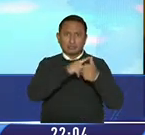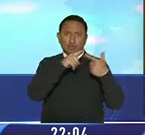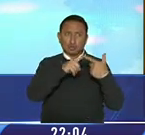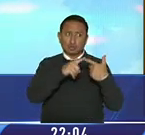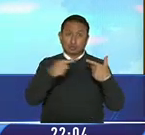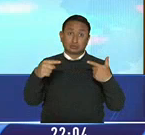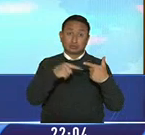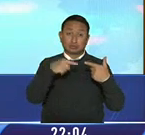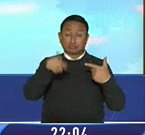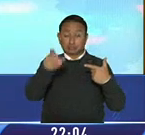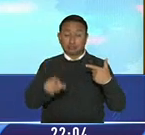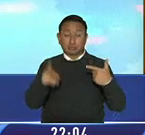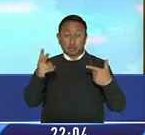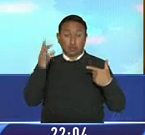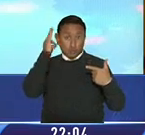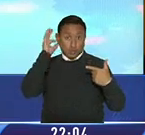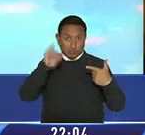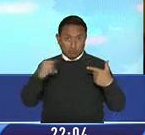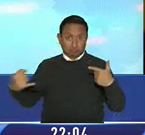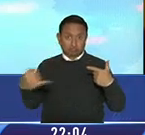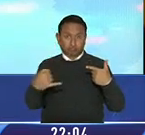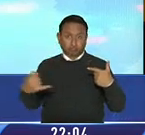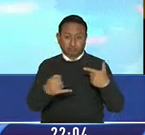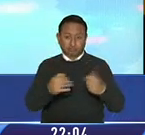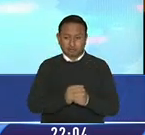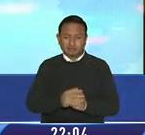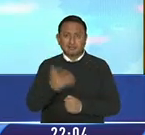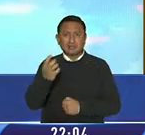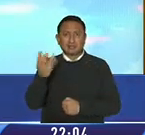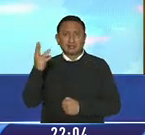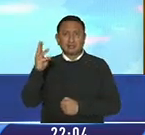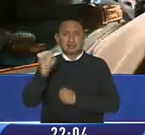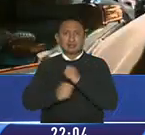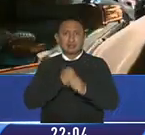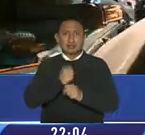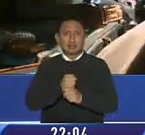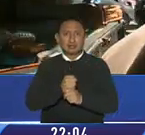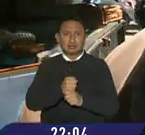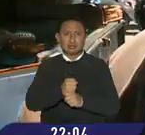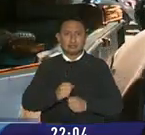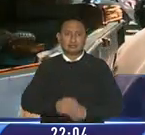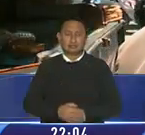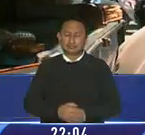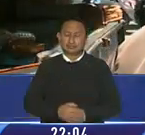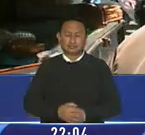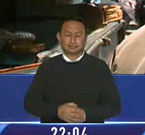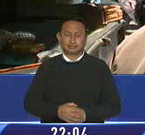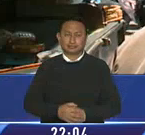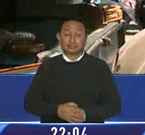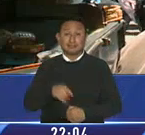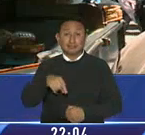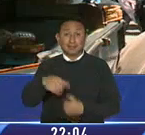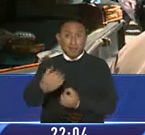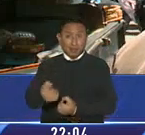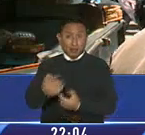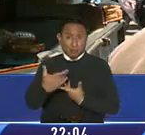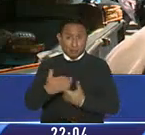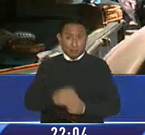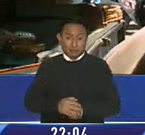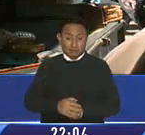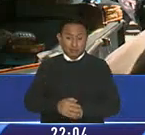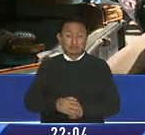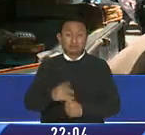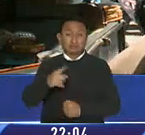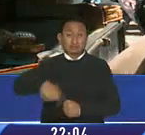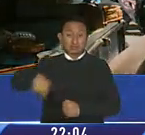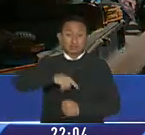supuestamente violado a las amigas de 15 y 16 años. La información preliminar de esto se tiene en conocimiento de que entre ellos